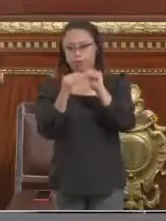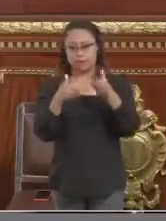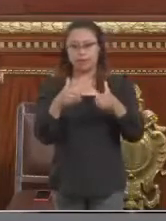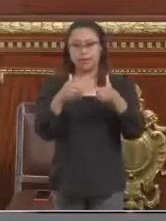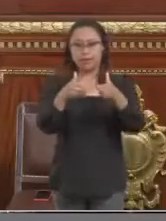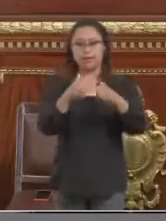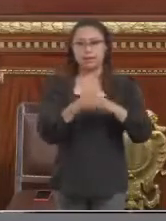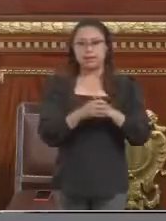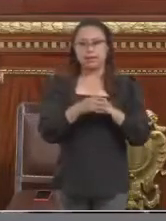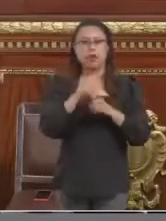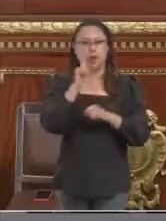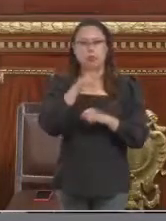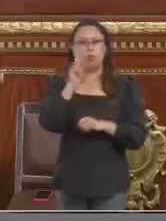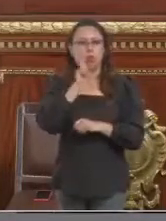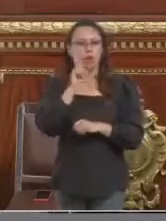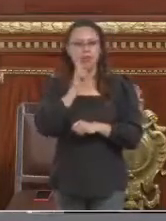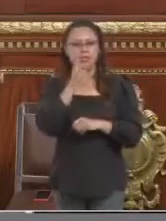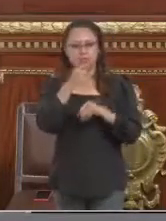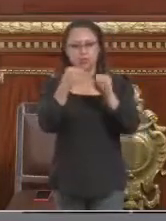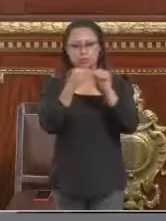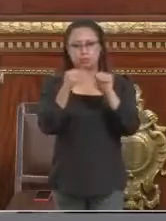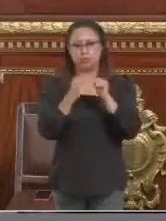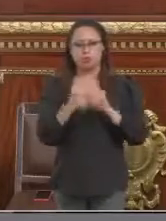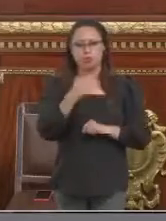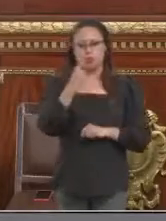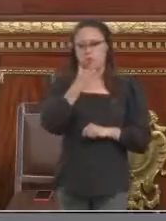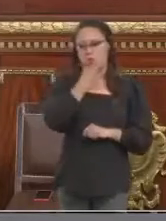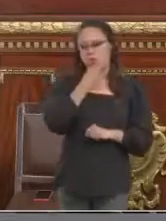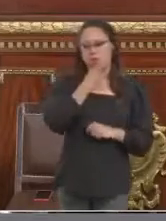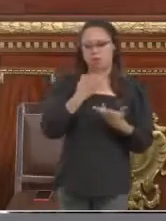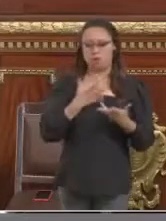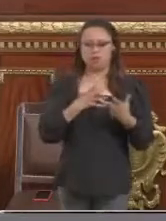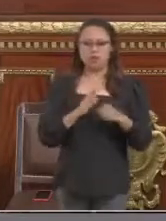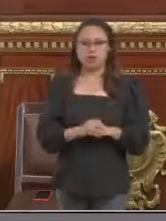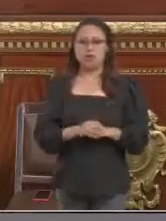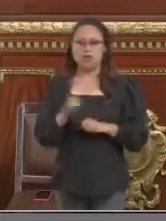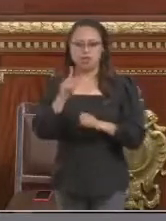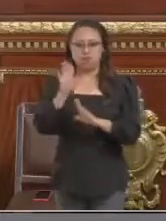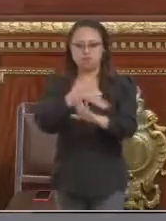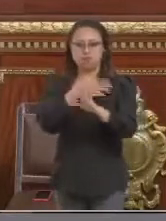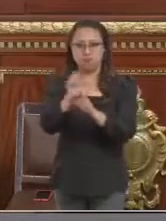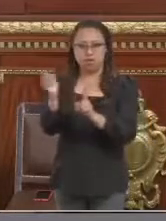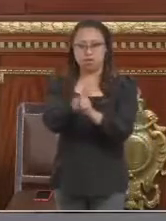atacadas por un pelado que va pasando, se regresa con un pedazo de ladrillo y las ataca.